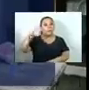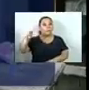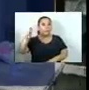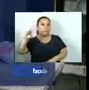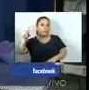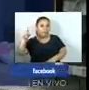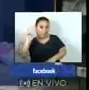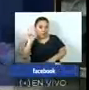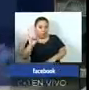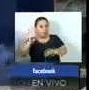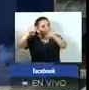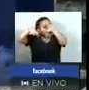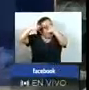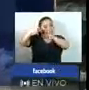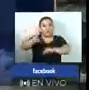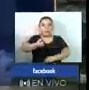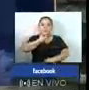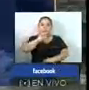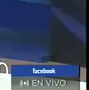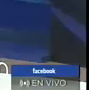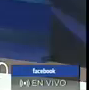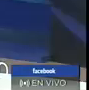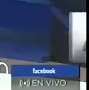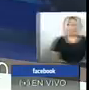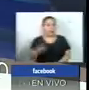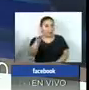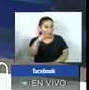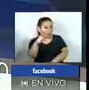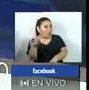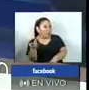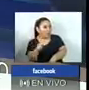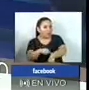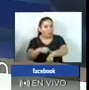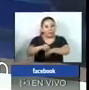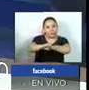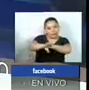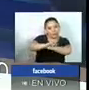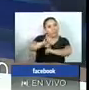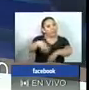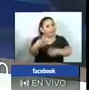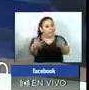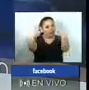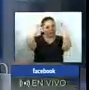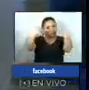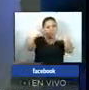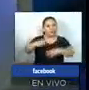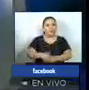con imágenes e informe de Marcela Rivera haremos una breve pausa comercial ya volvemos